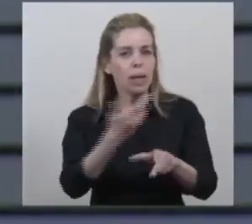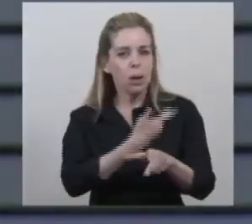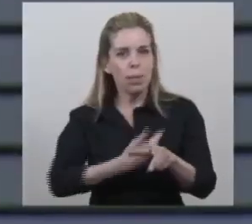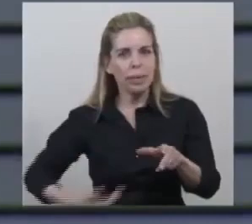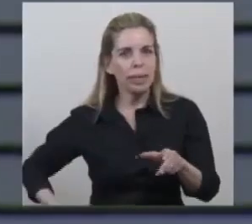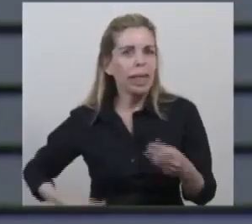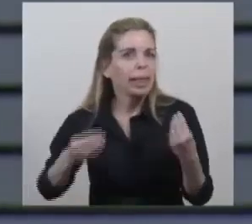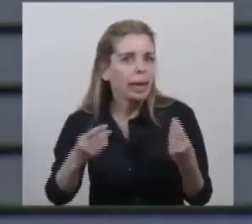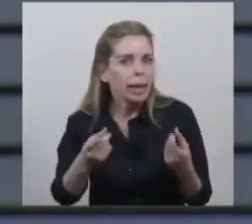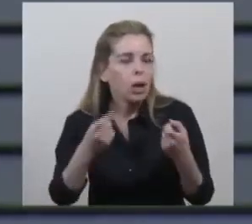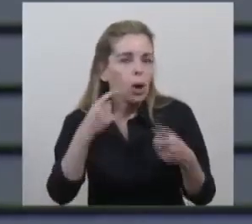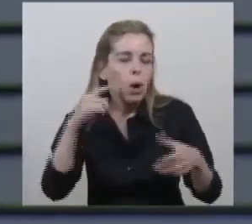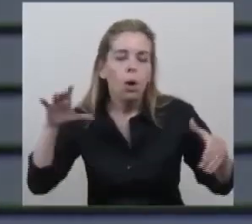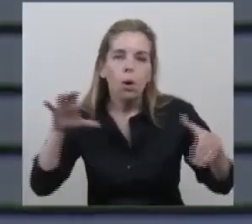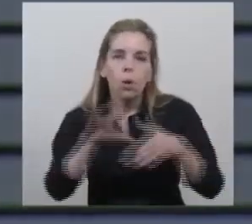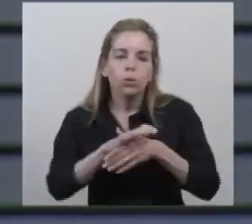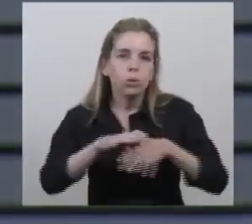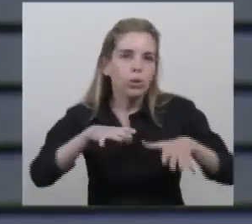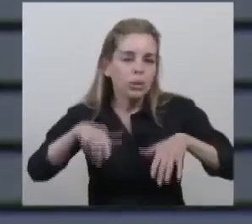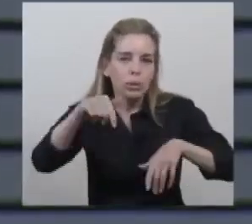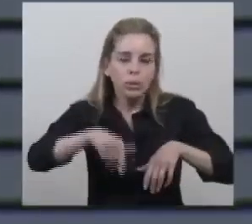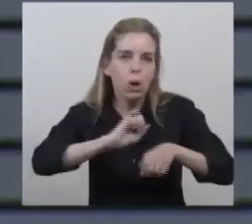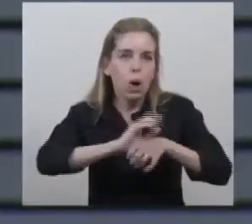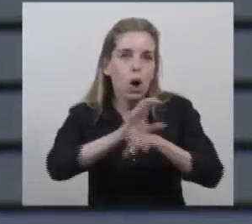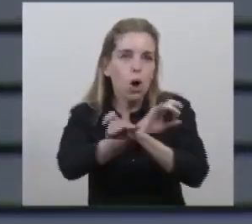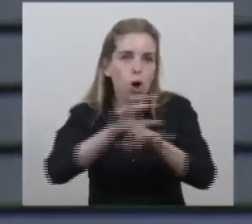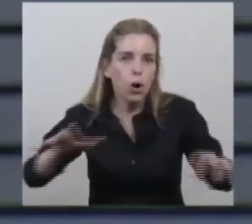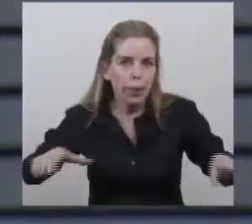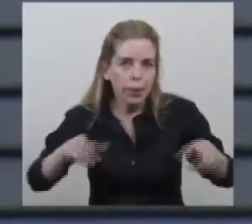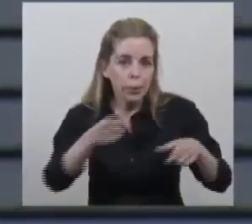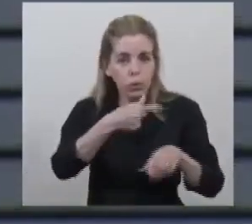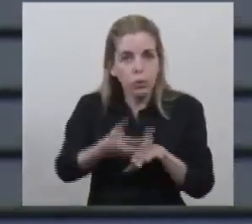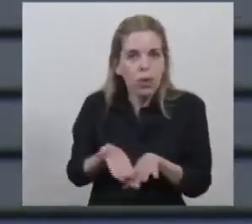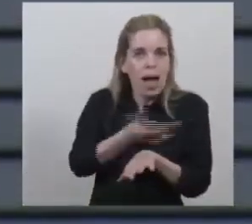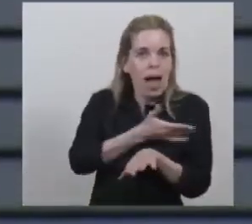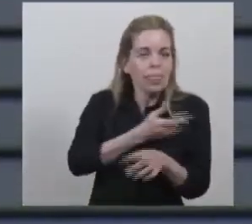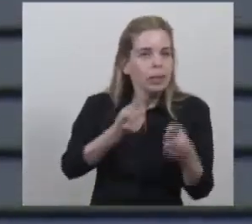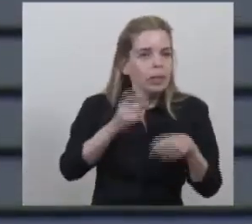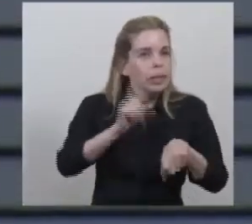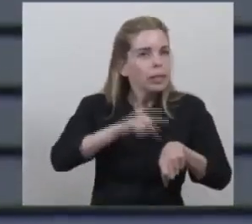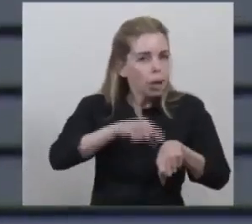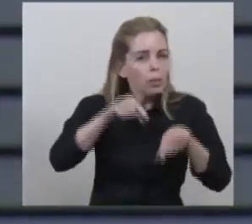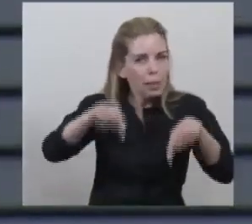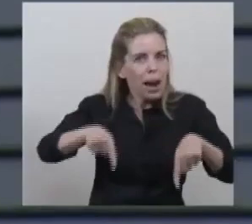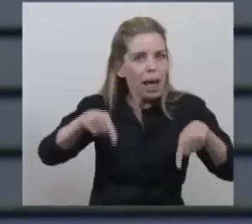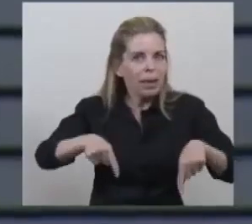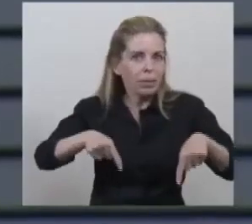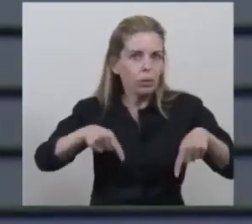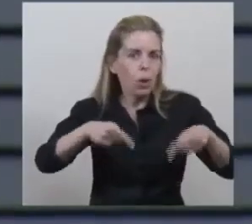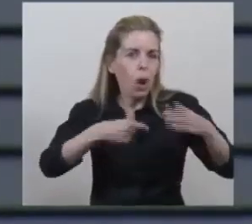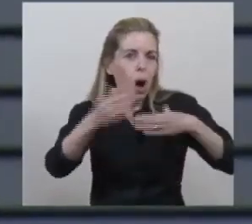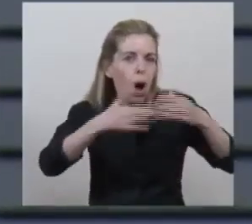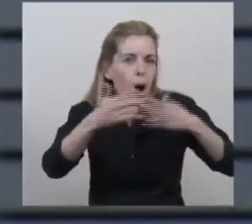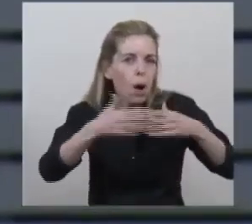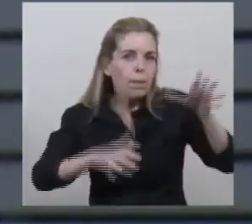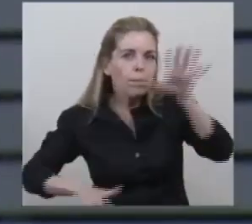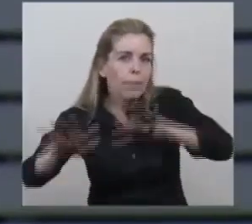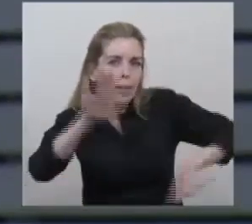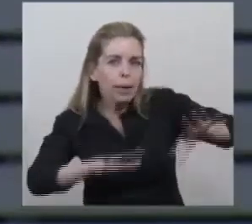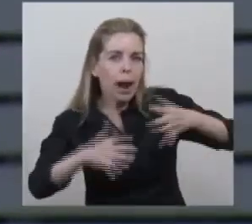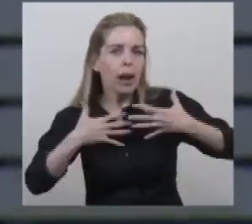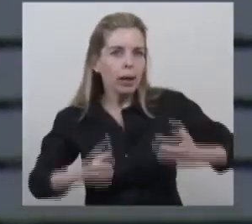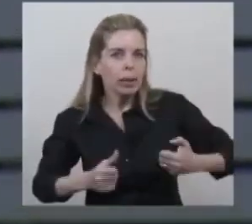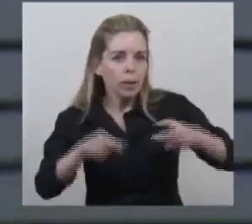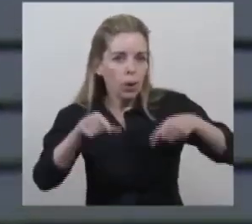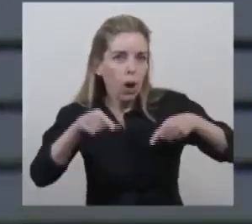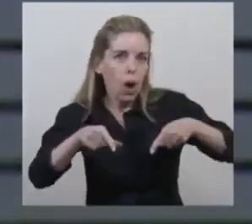agarrar esta pandemia y no soltarla, necesitábamos tiempo para esto, para hacer estas obras que literalmente salvan